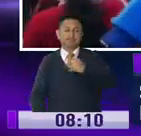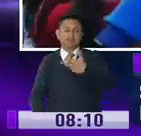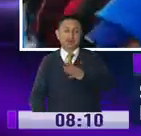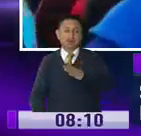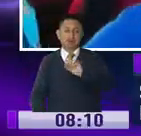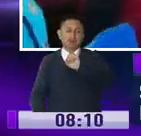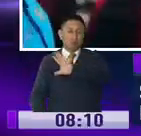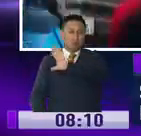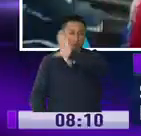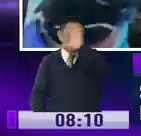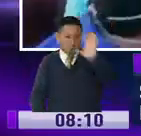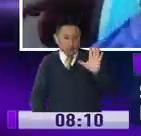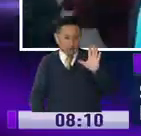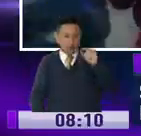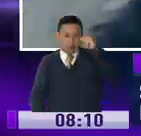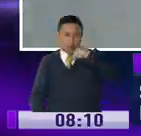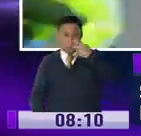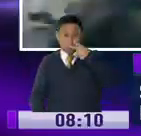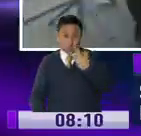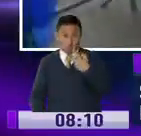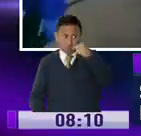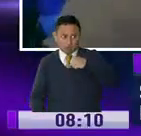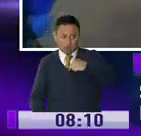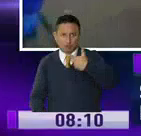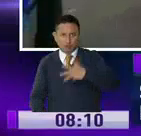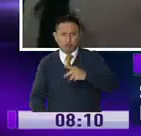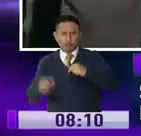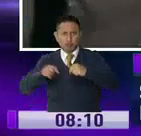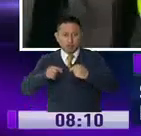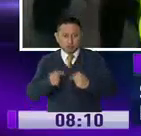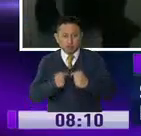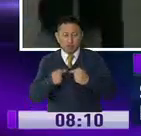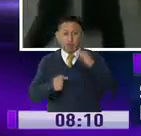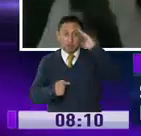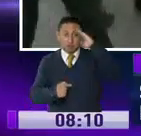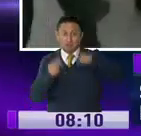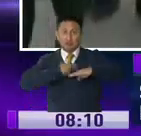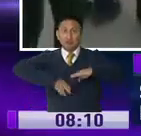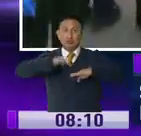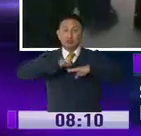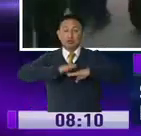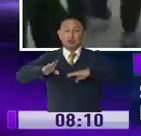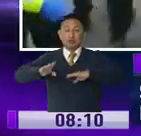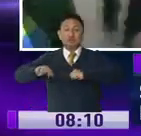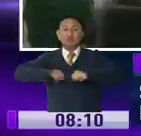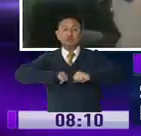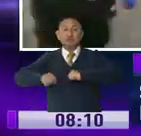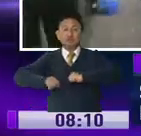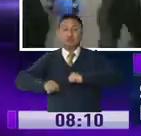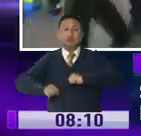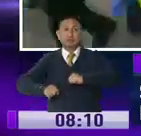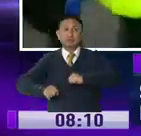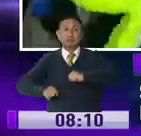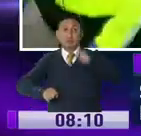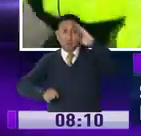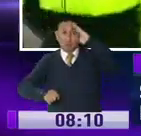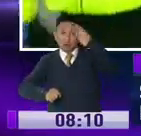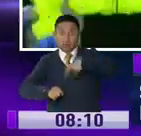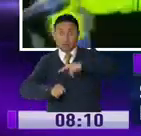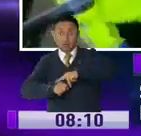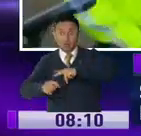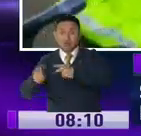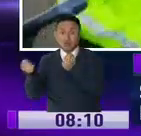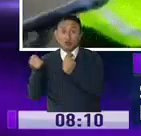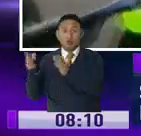desde tempranas horas de la mañana, como usted vio, hemos estado con Policía Nacional, haciendo, la Policía Nacional realmente, en el